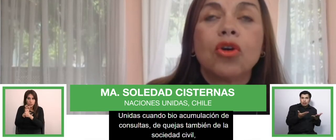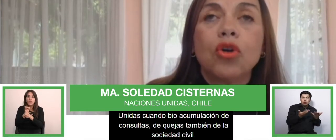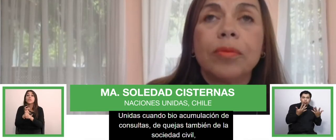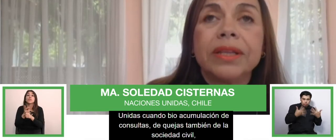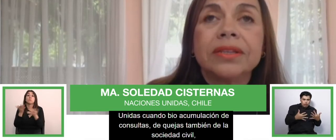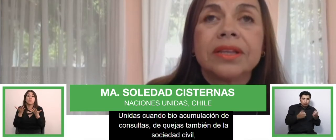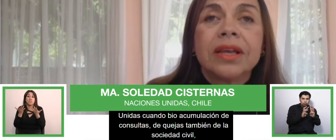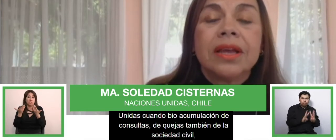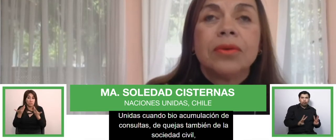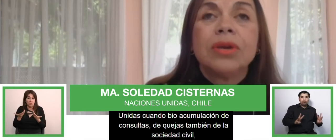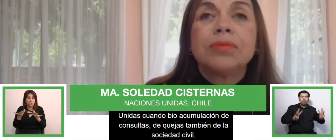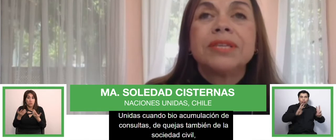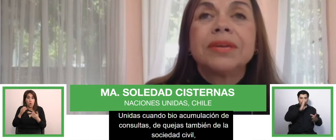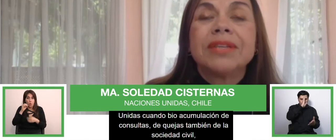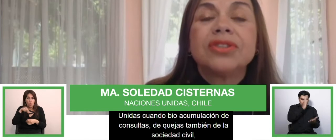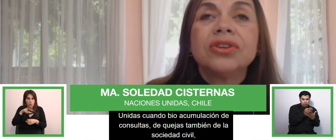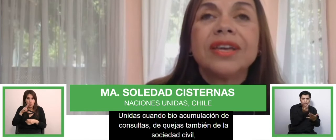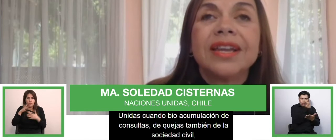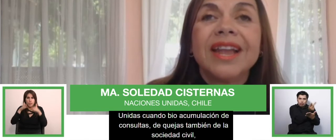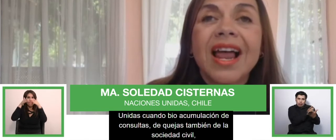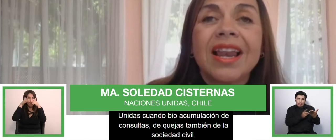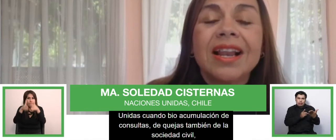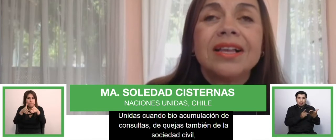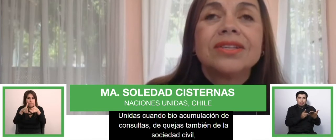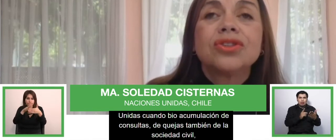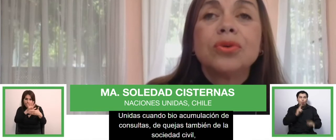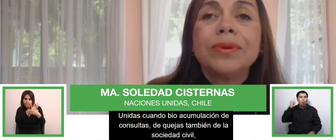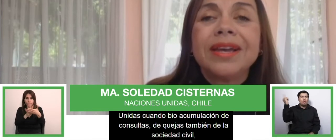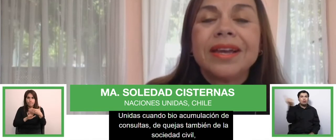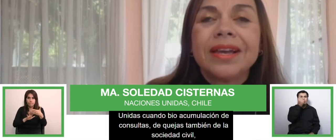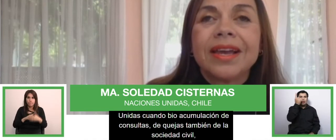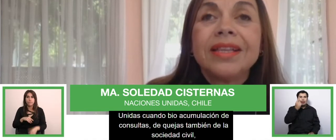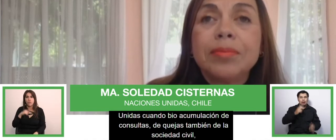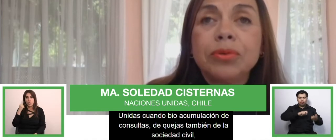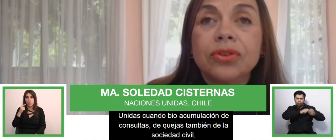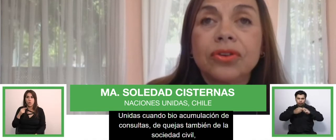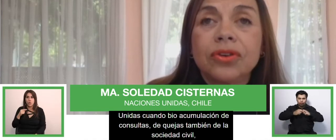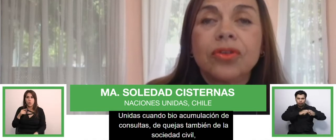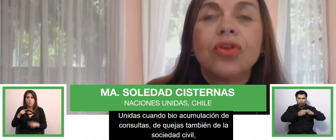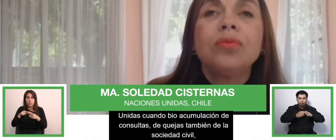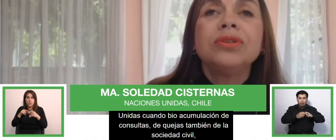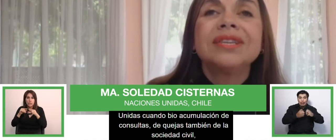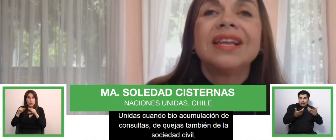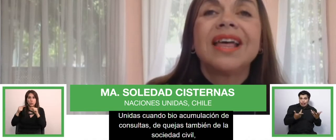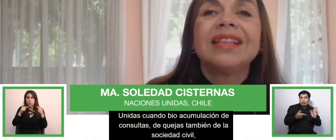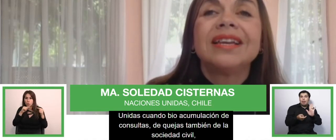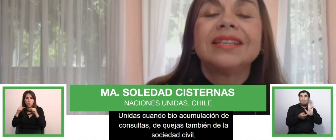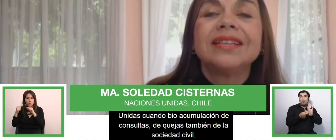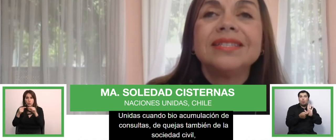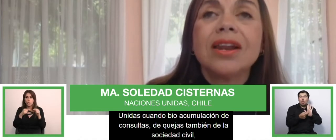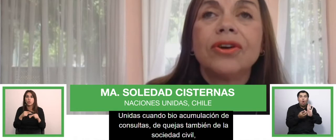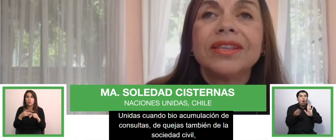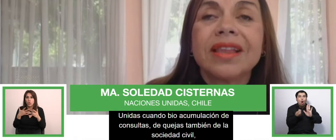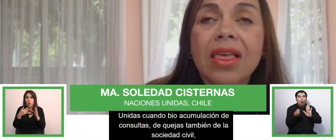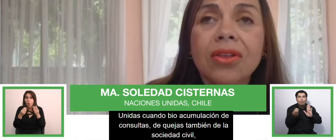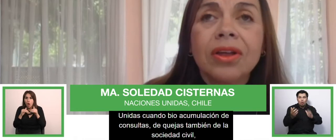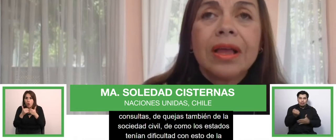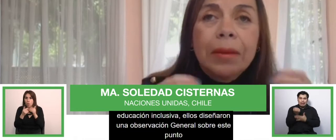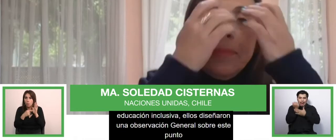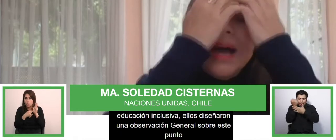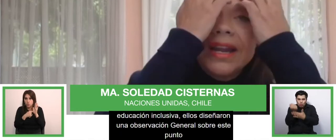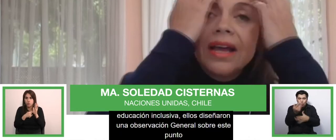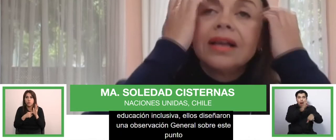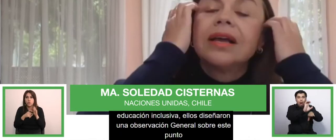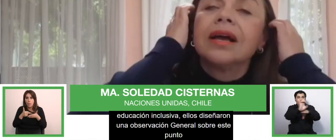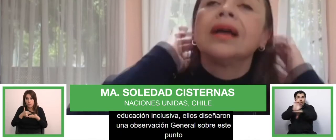general comment, una observación general sobre este punto, cómo se le dan directrices a los estados